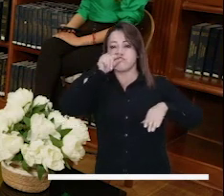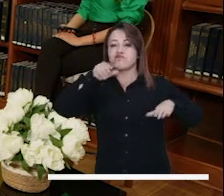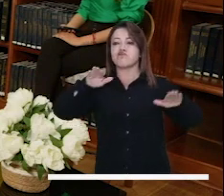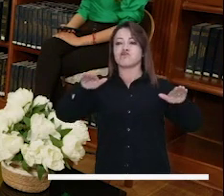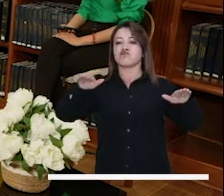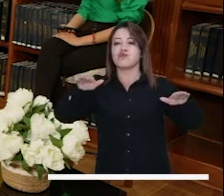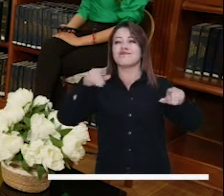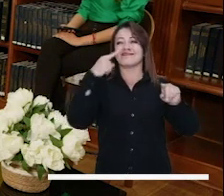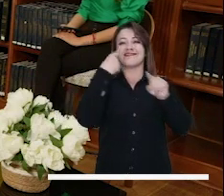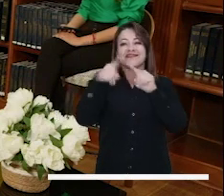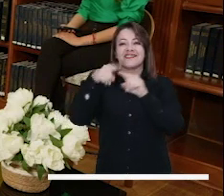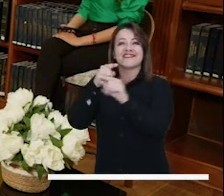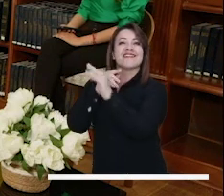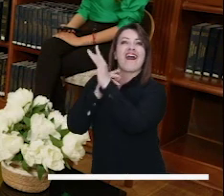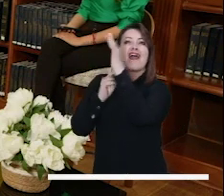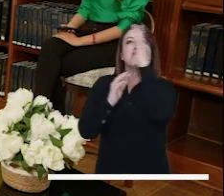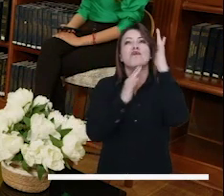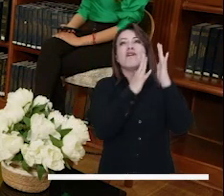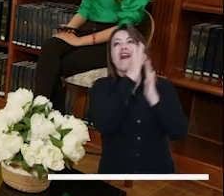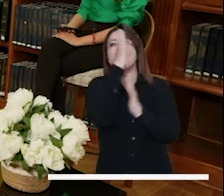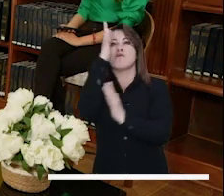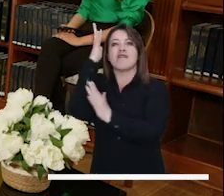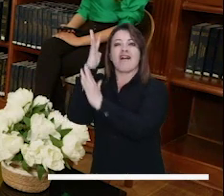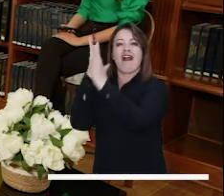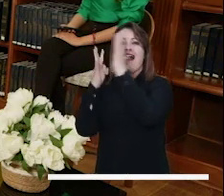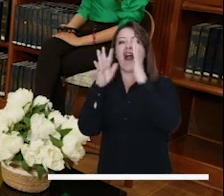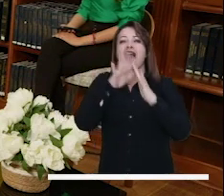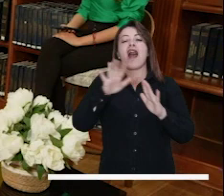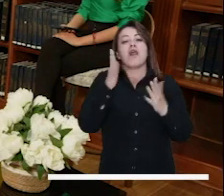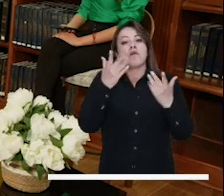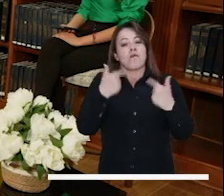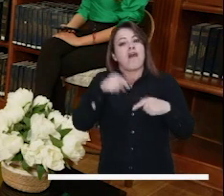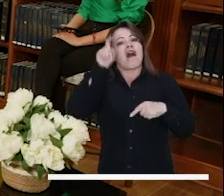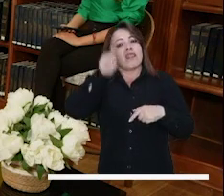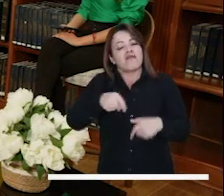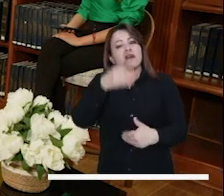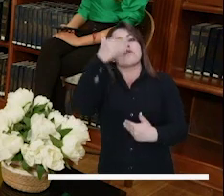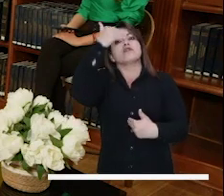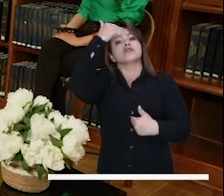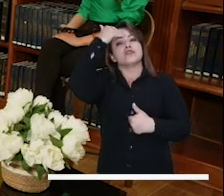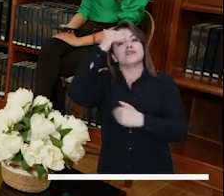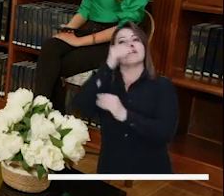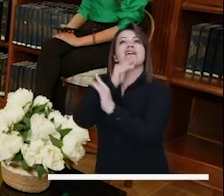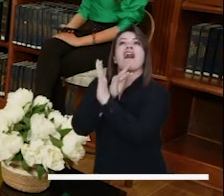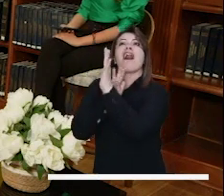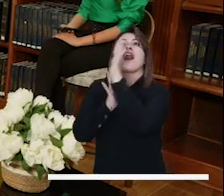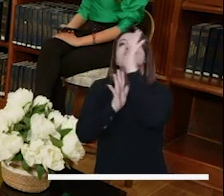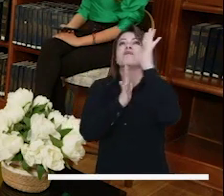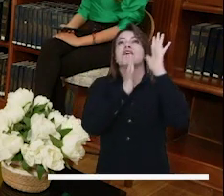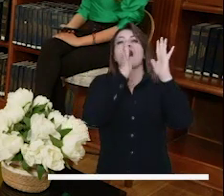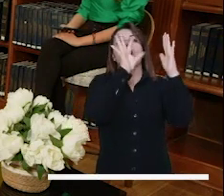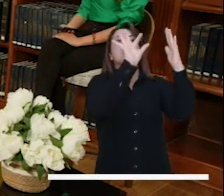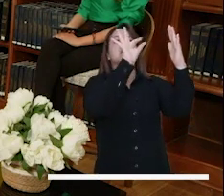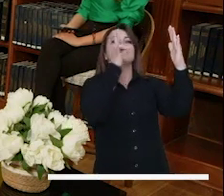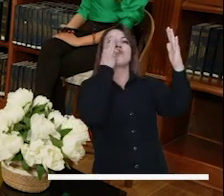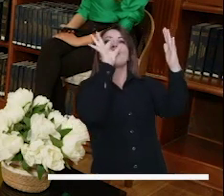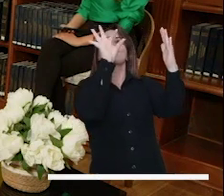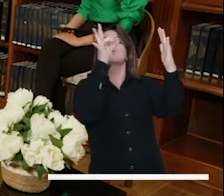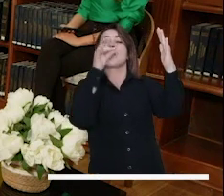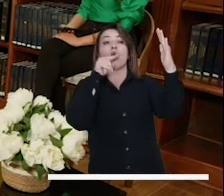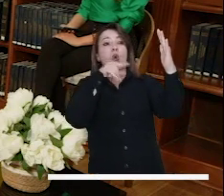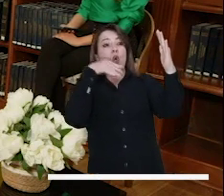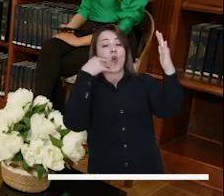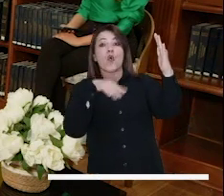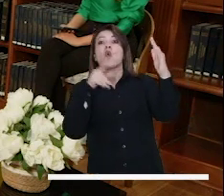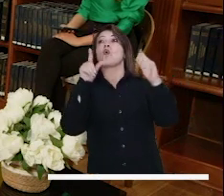pensamos en el arbolado público, fuéramos más conscientes de árboles que den frutos, que den flores, que sirvan de hogar